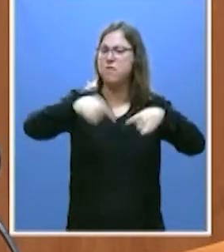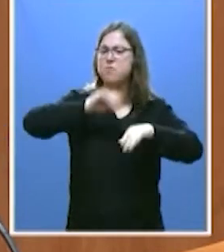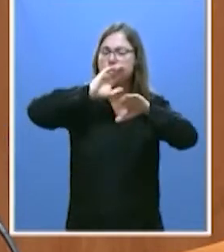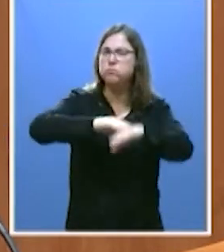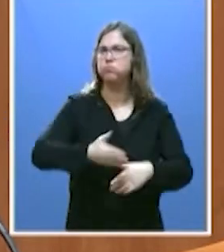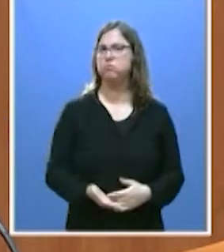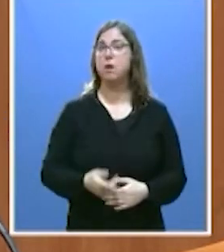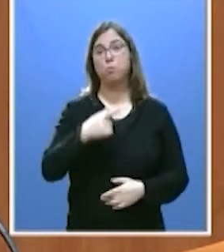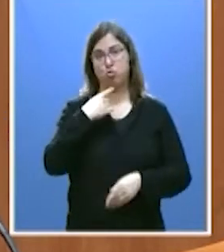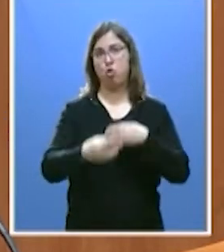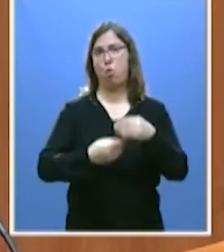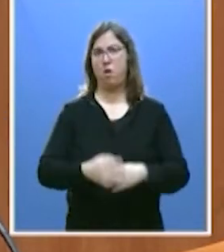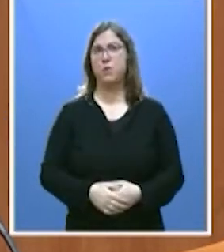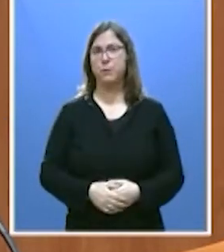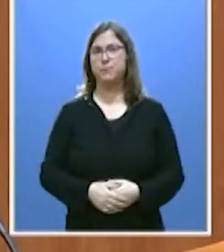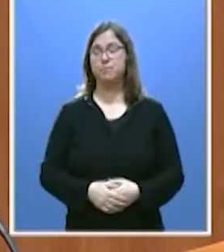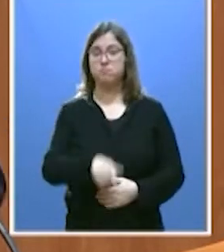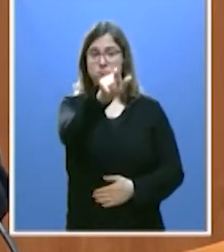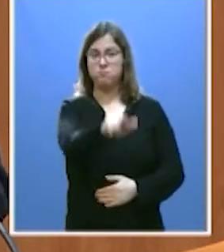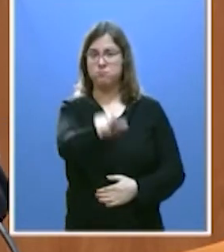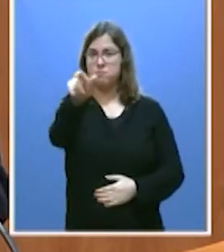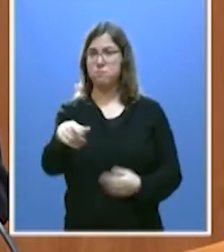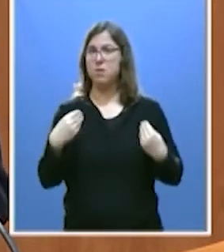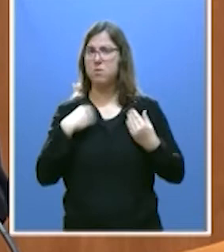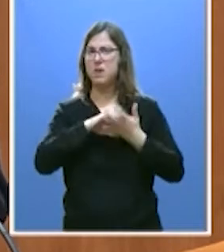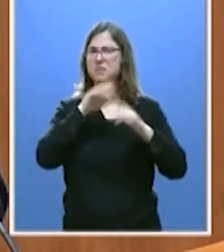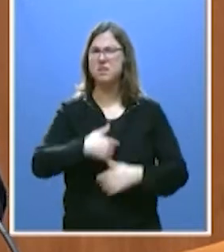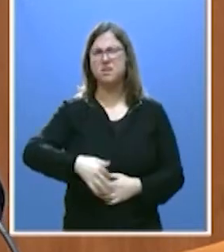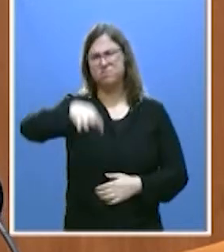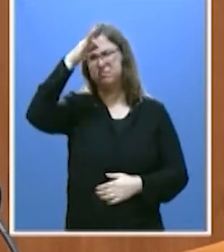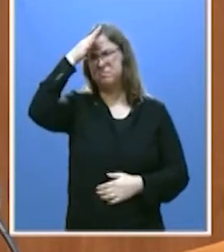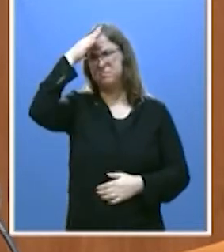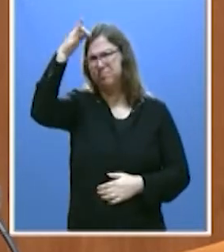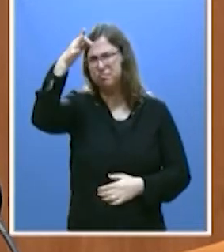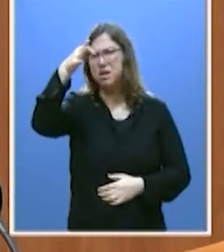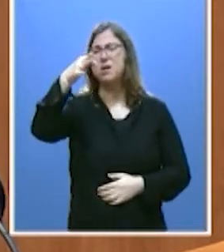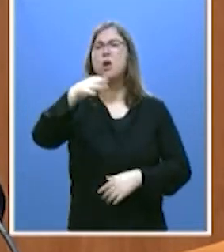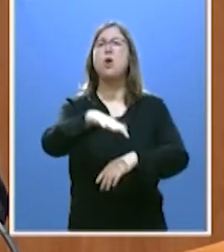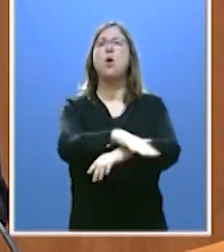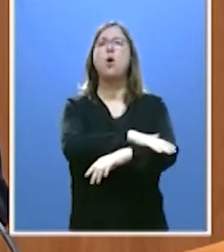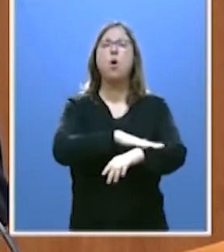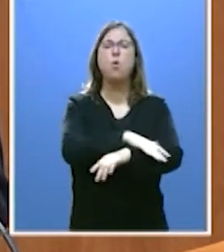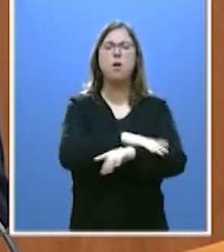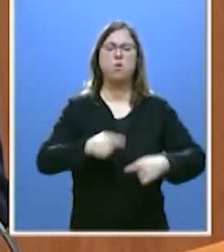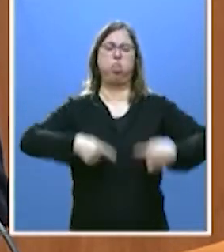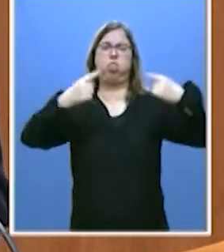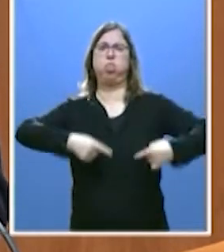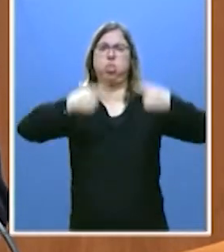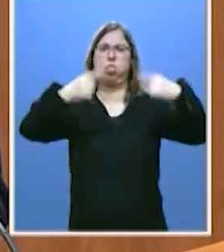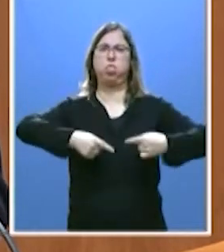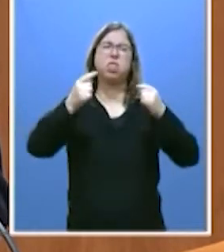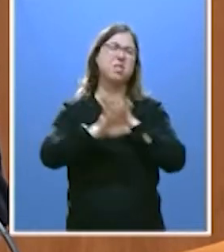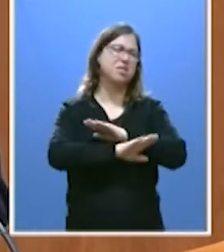así lo hacemos. Nuestros ciudadanos están hartos de gobiernos permanentemente a la bronca. Quieren